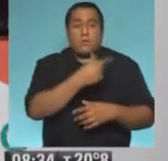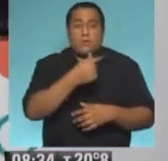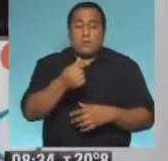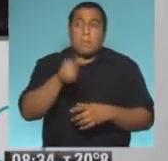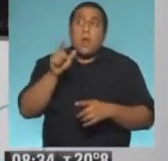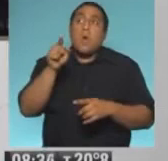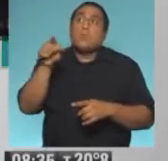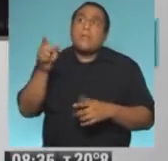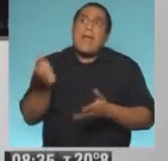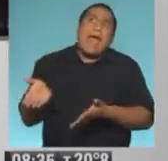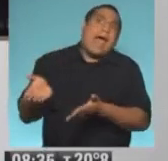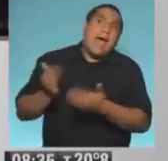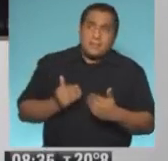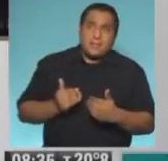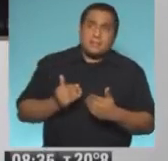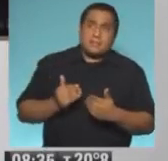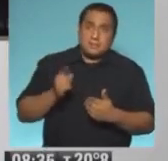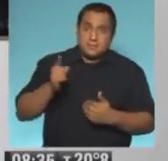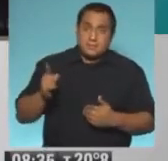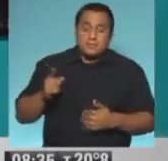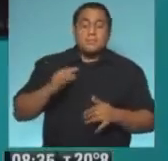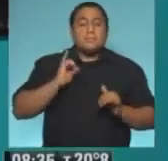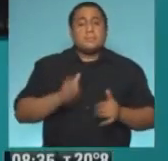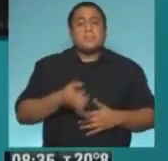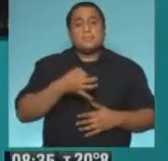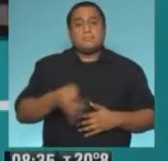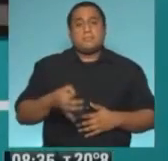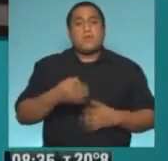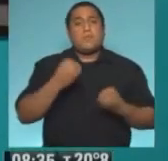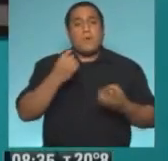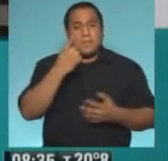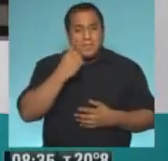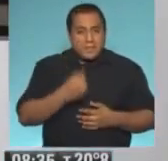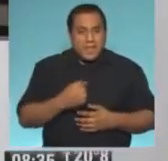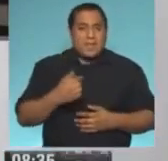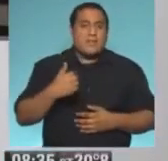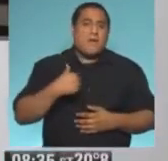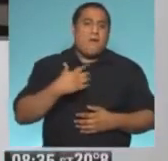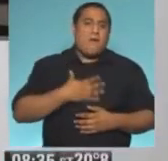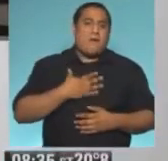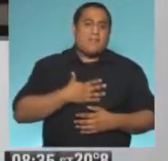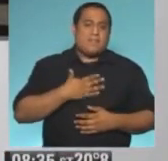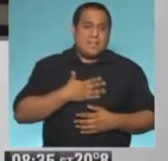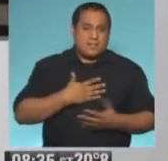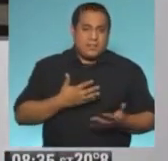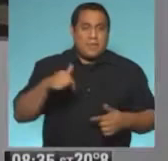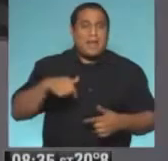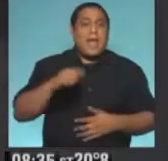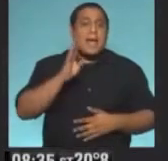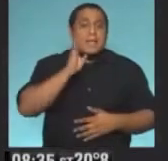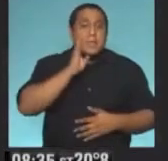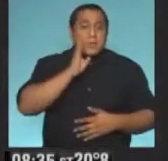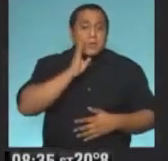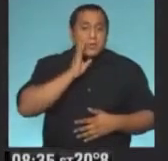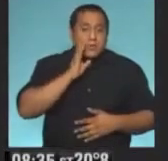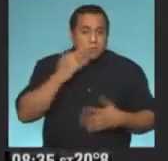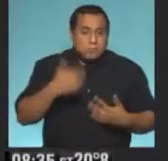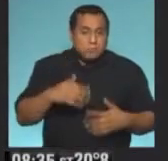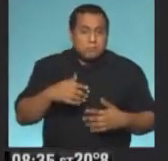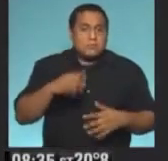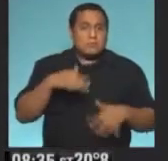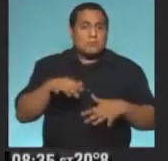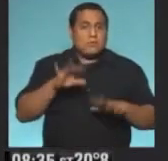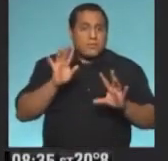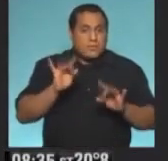más adelantados. Correcto, buen día, con gusto acompañarlos. Pues sí, acá en Estados Unidos es un panorama complejo.